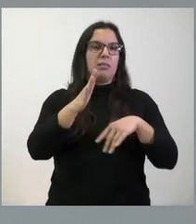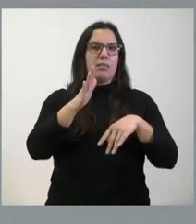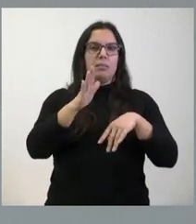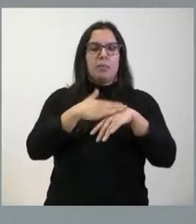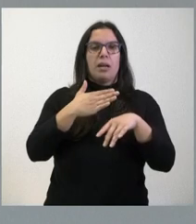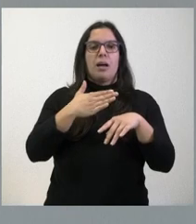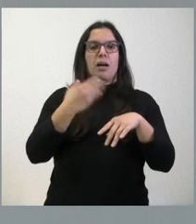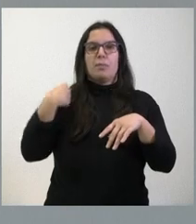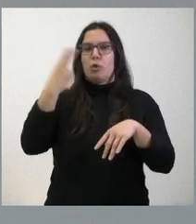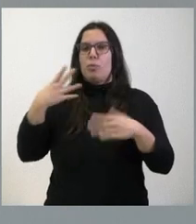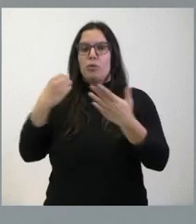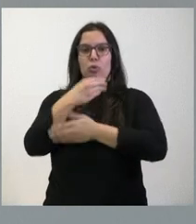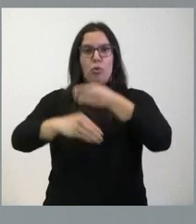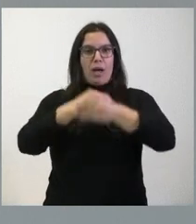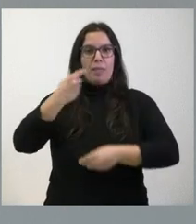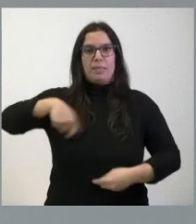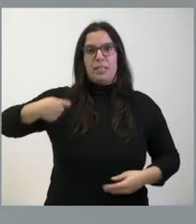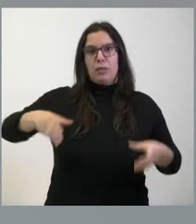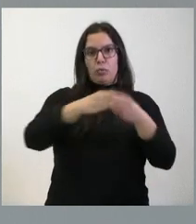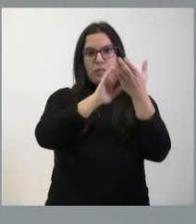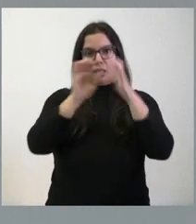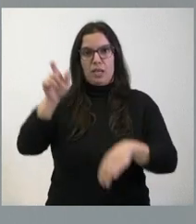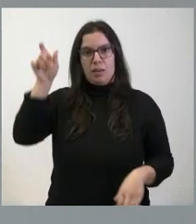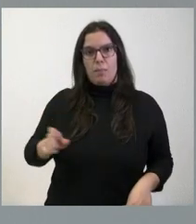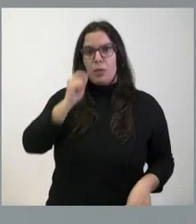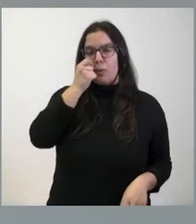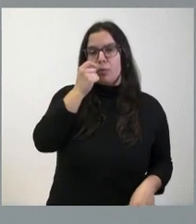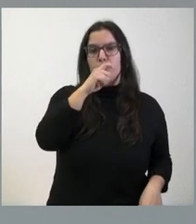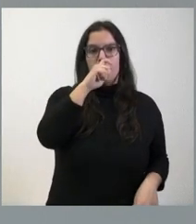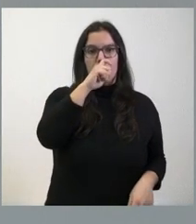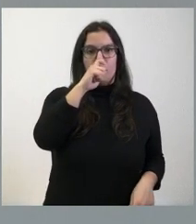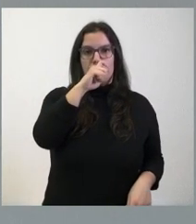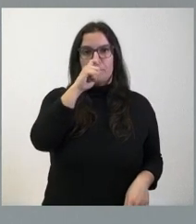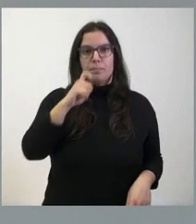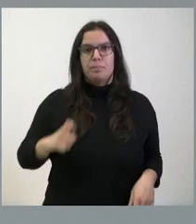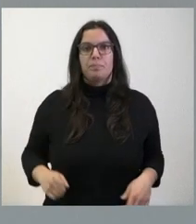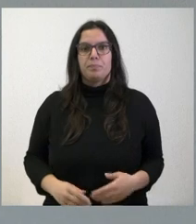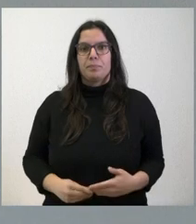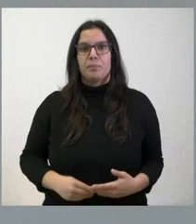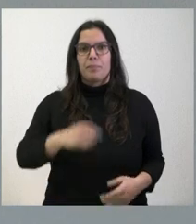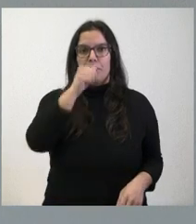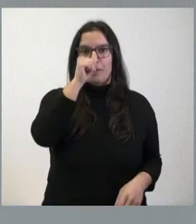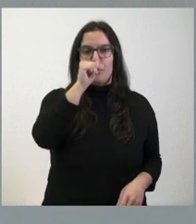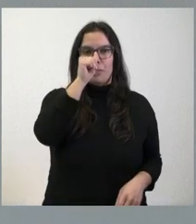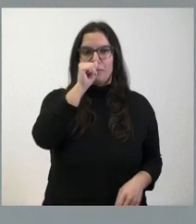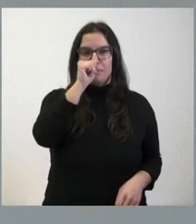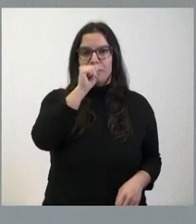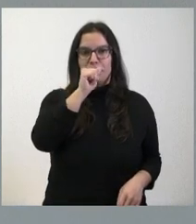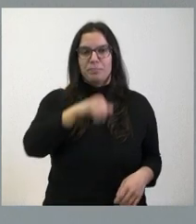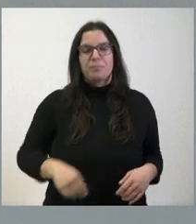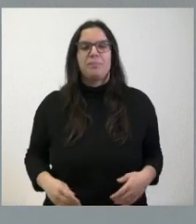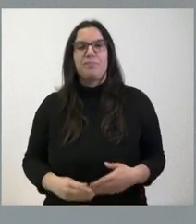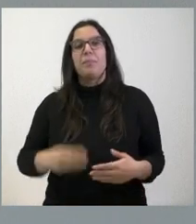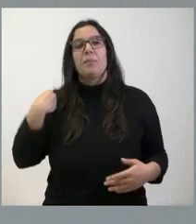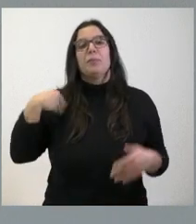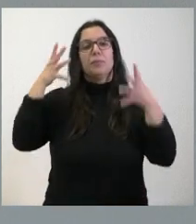asumidos por el presidente de la Junta de Castilla y León, por el presidente Alfonso Fernández Mañueco, en donde a lo largo de los últimos consejos de Gobierno hemos venido dando